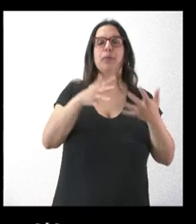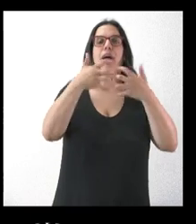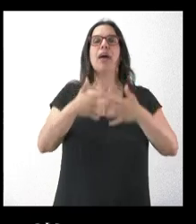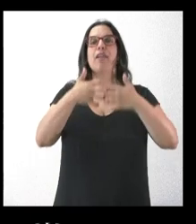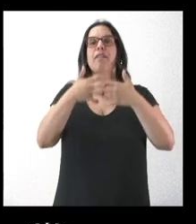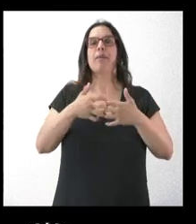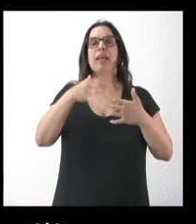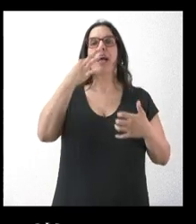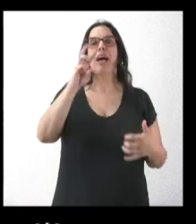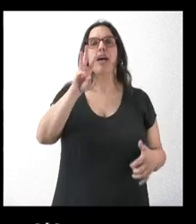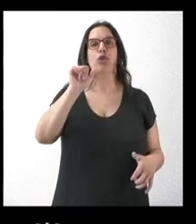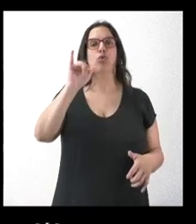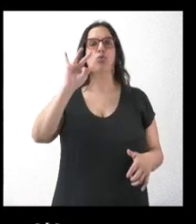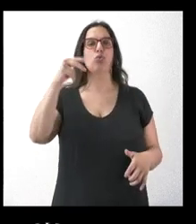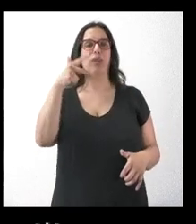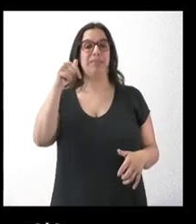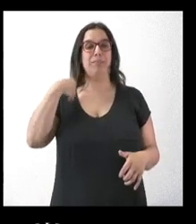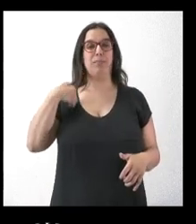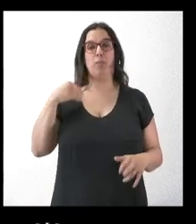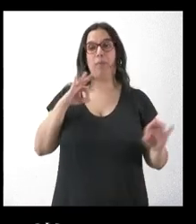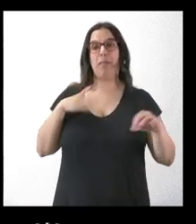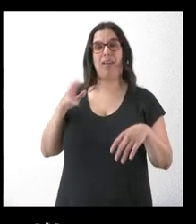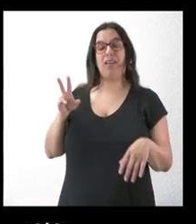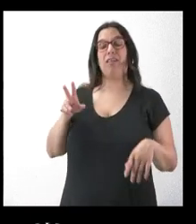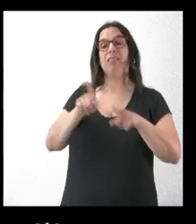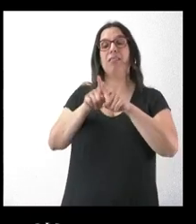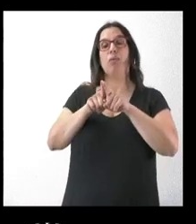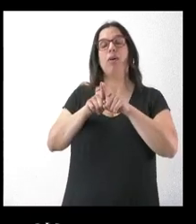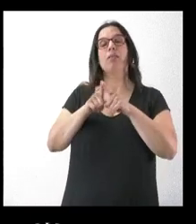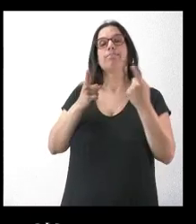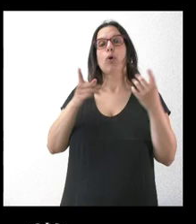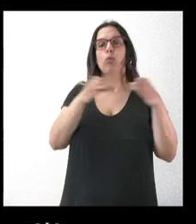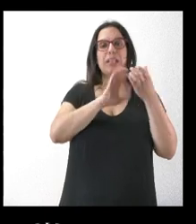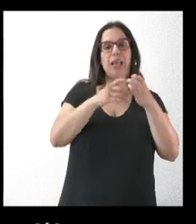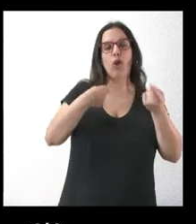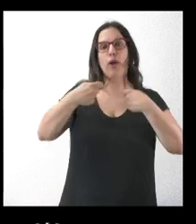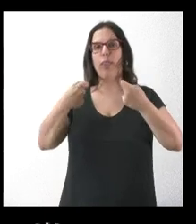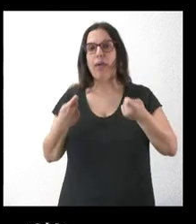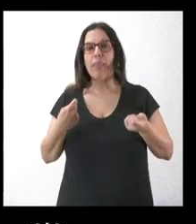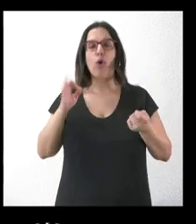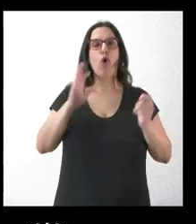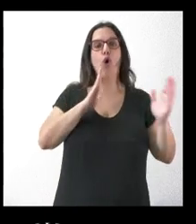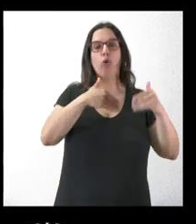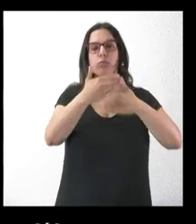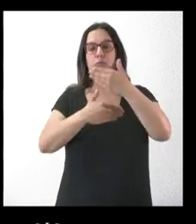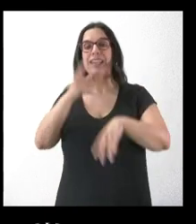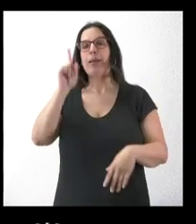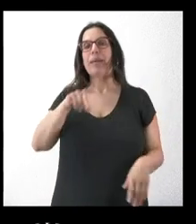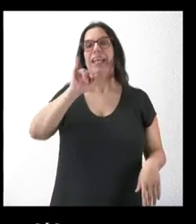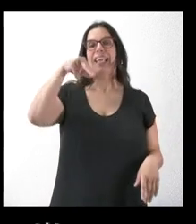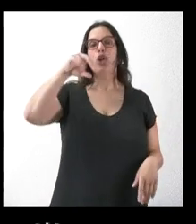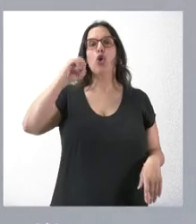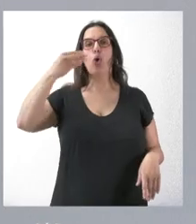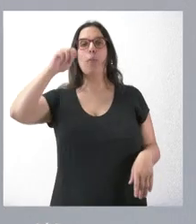Yo no sé si desde la Junta se está negociando, ¿en qué momento están estos trámites? Y también de Innovat, si nos pueden avanzar algo.